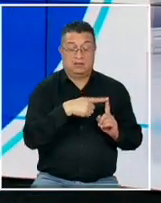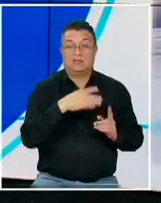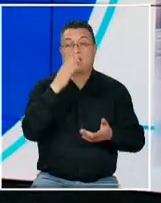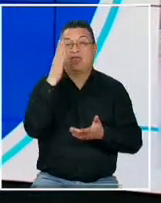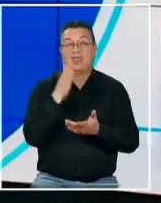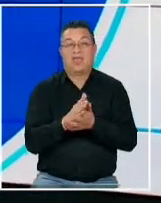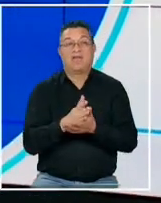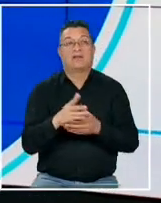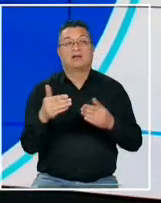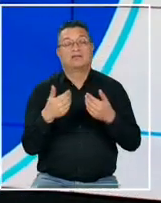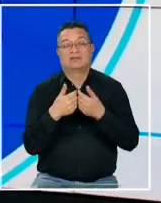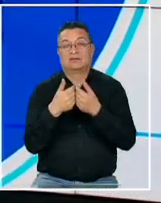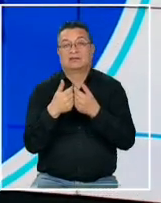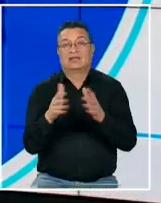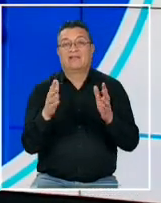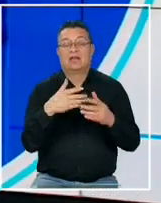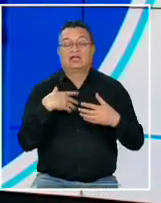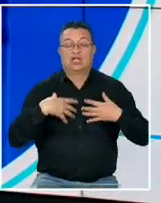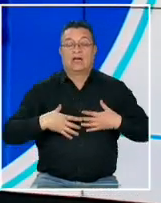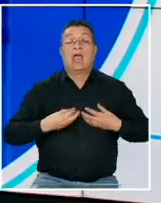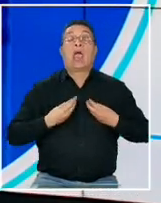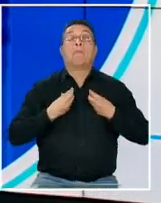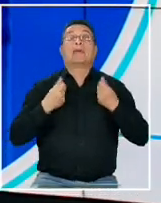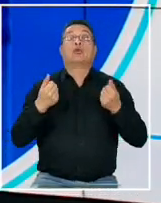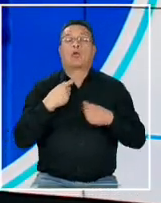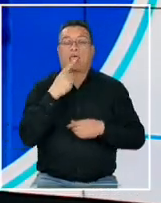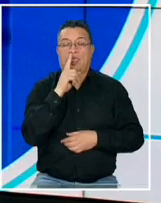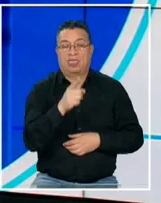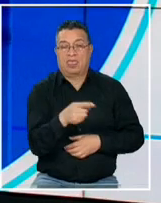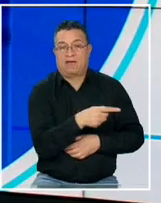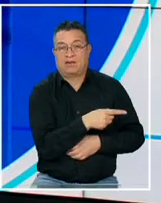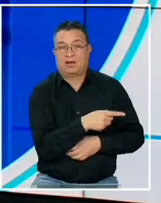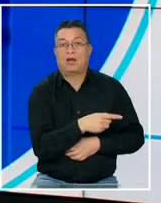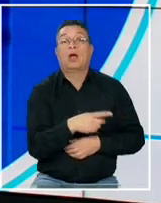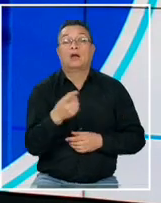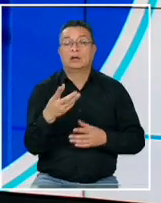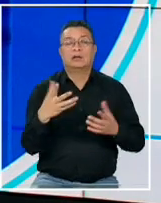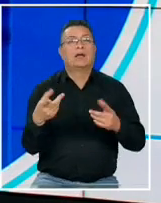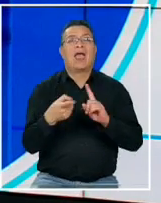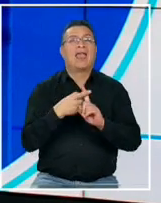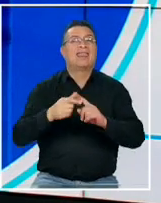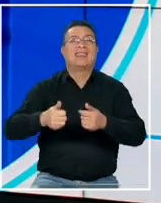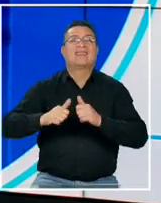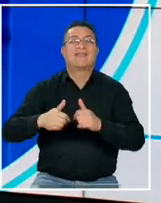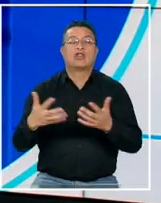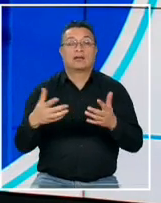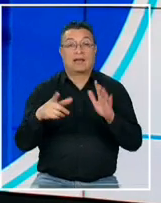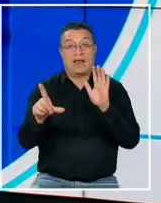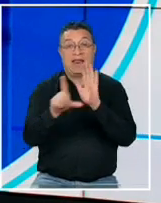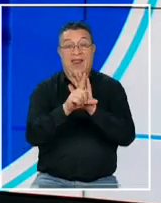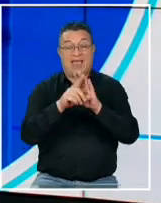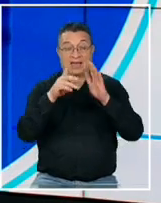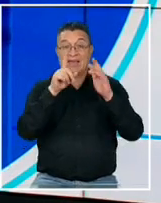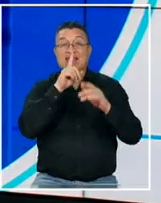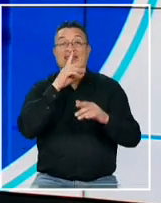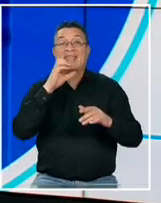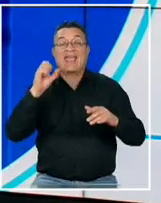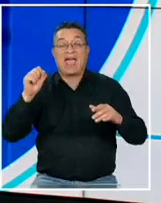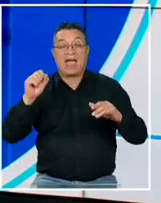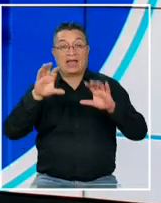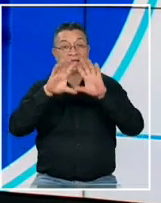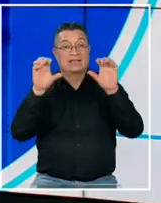liberación espiritual bueno cuáles son los desafíos que involucra implementar la ley TEA en el sistema